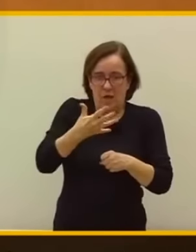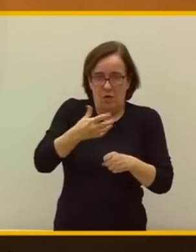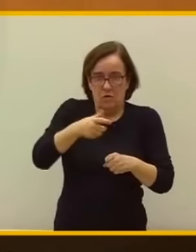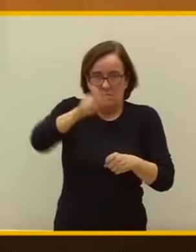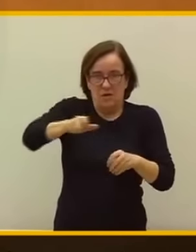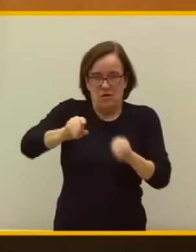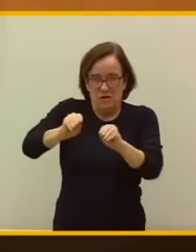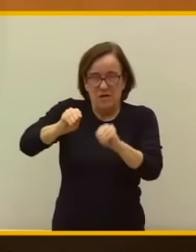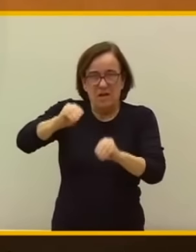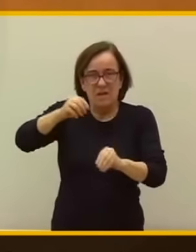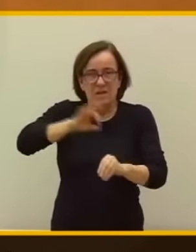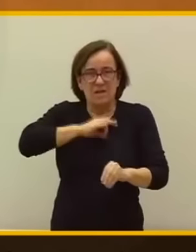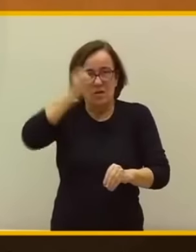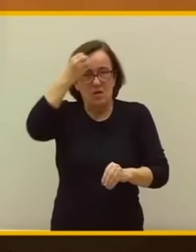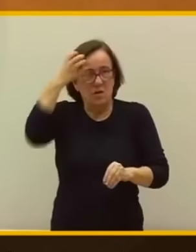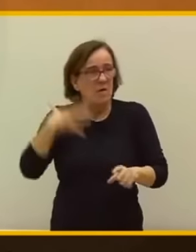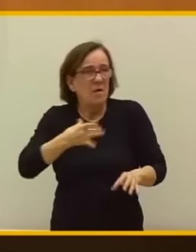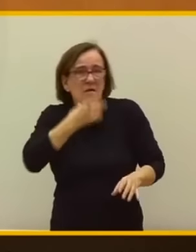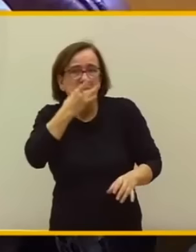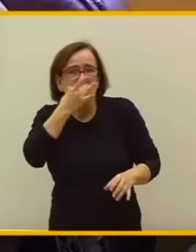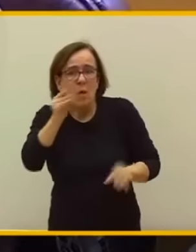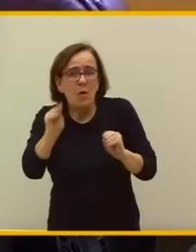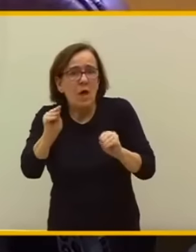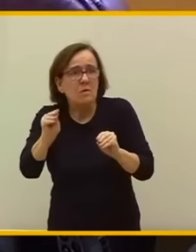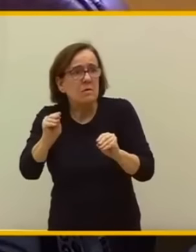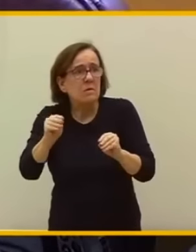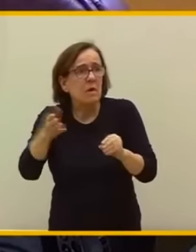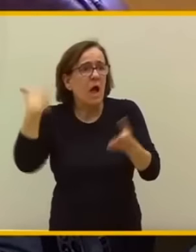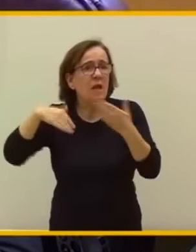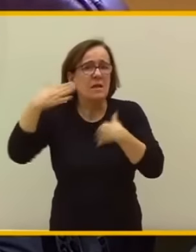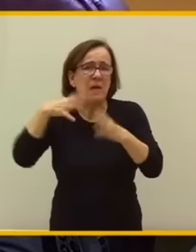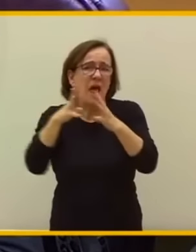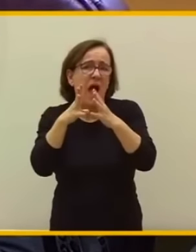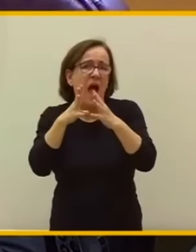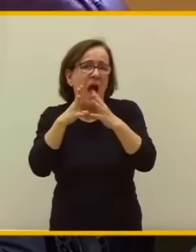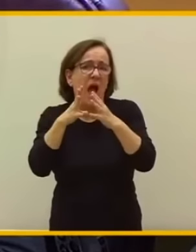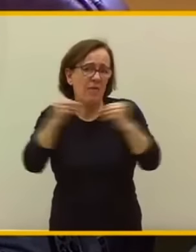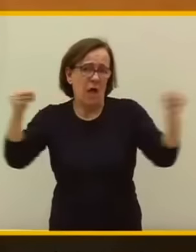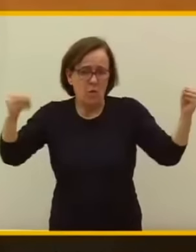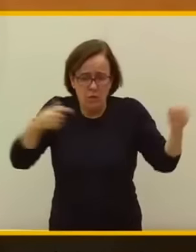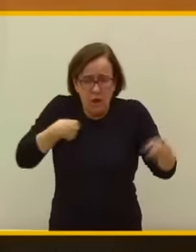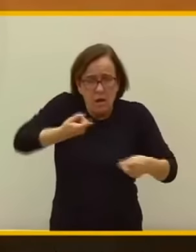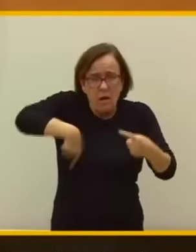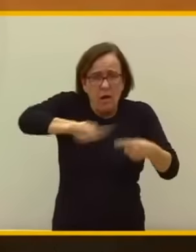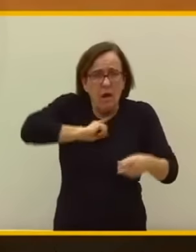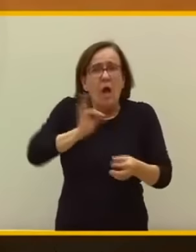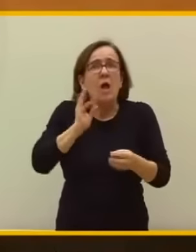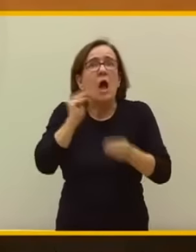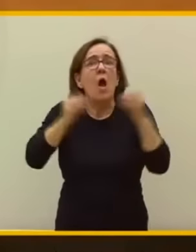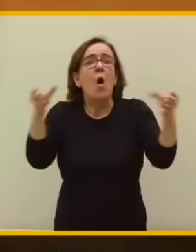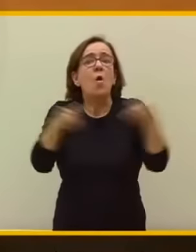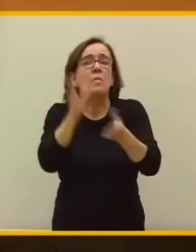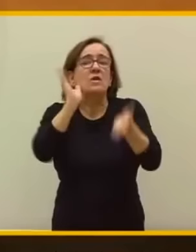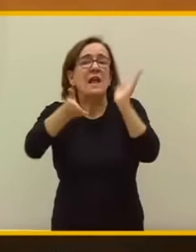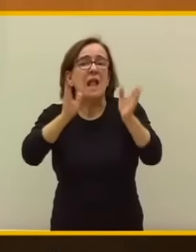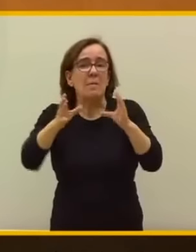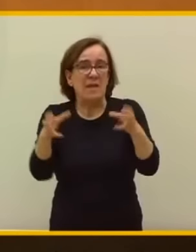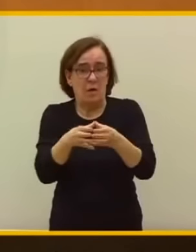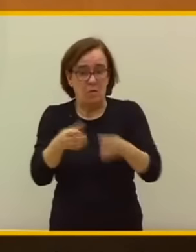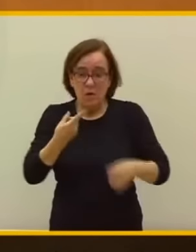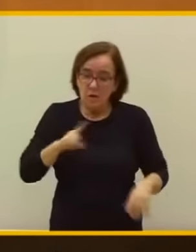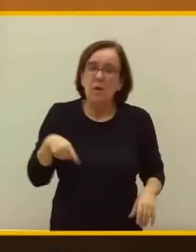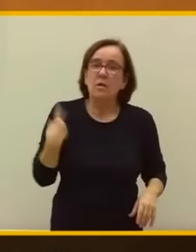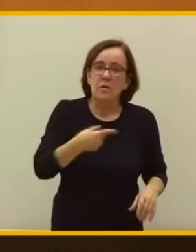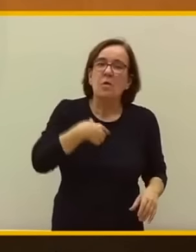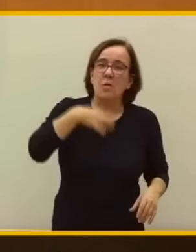Rufián, no se avergüence de tener antepasado andaluces, que como bien ha dicho usted no estamos aquí para hacer terapia de grupo. Pero nosotros sí